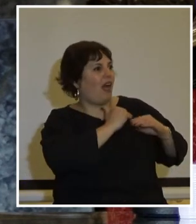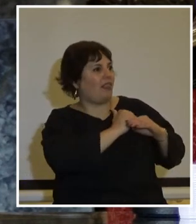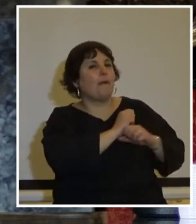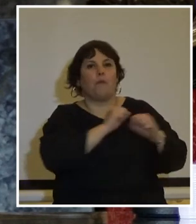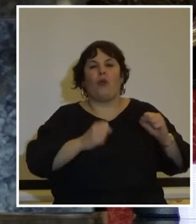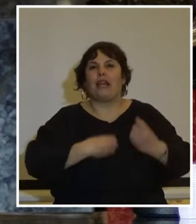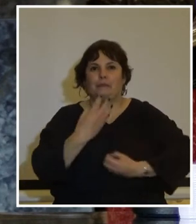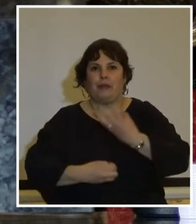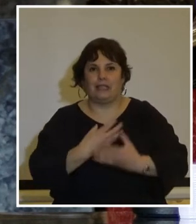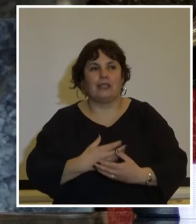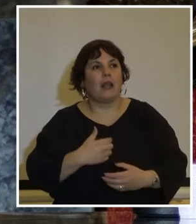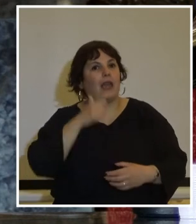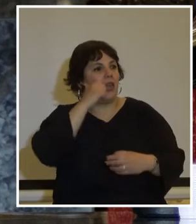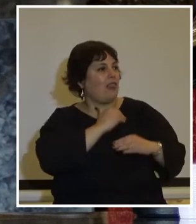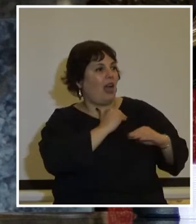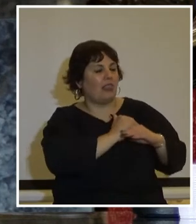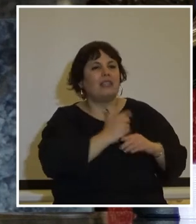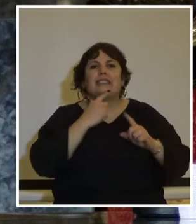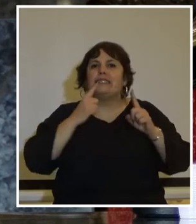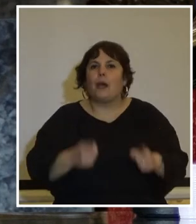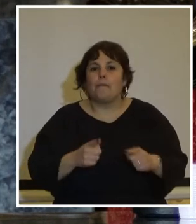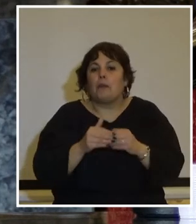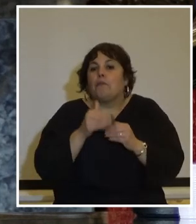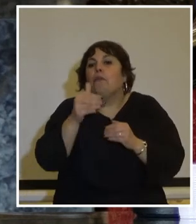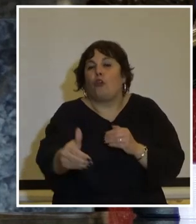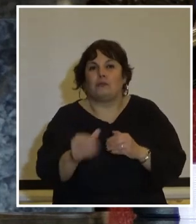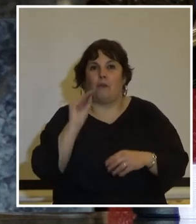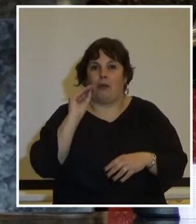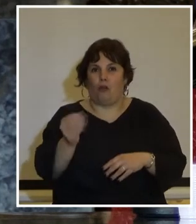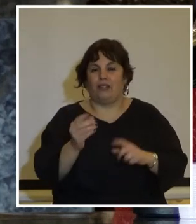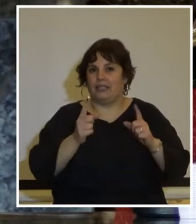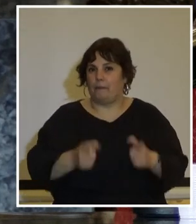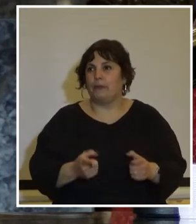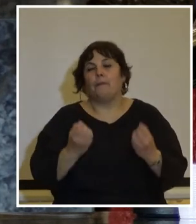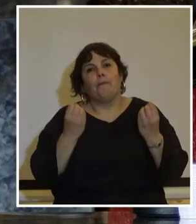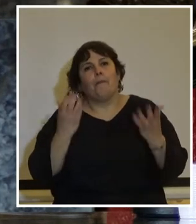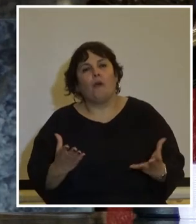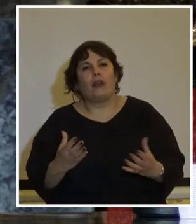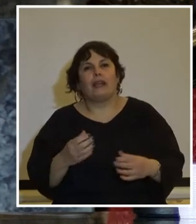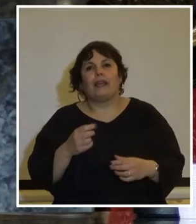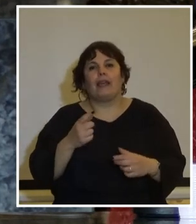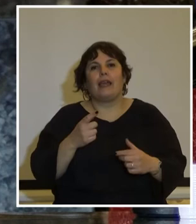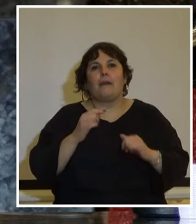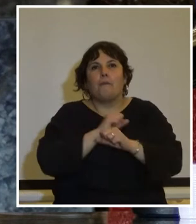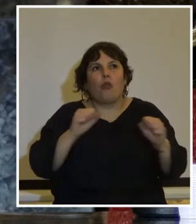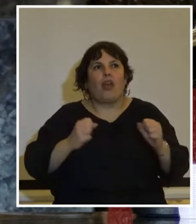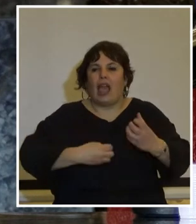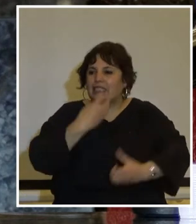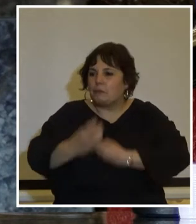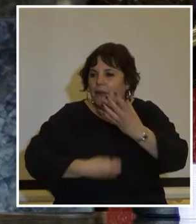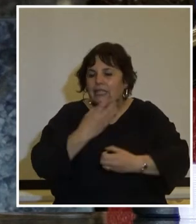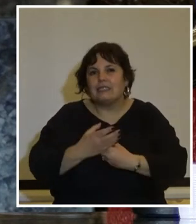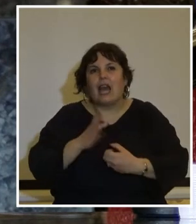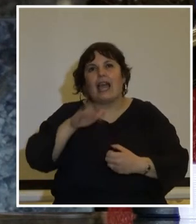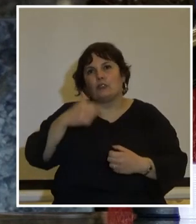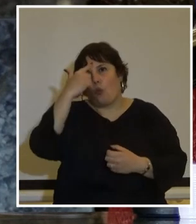expresar mi generación y también las próximas generaciones porque justamente el poder expresar es